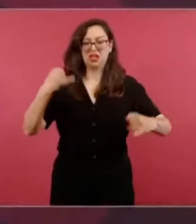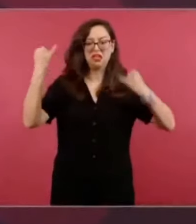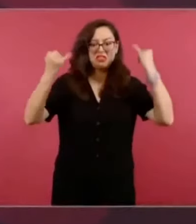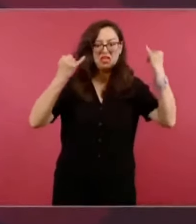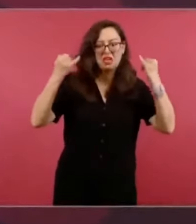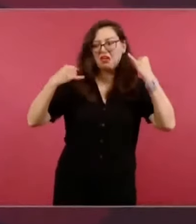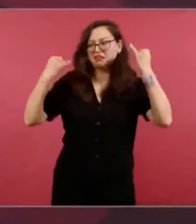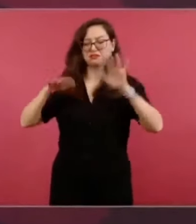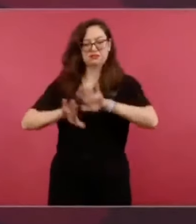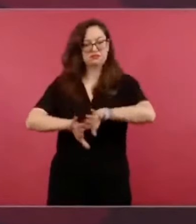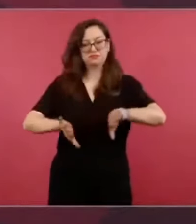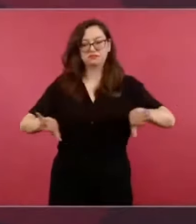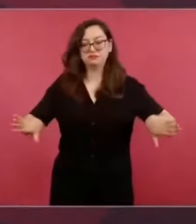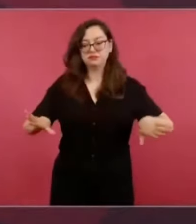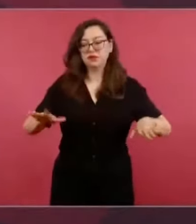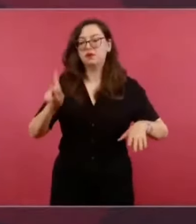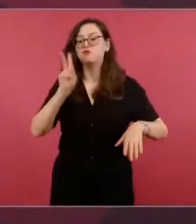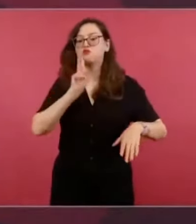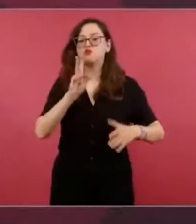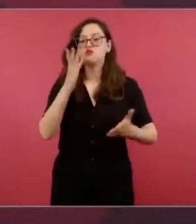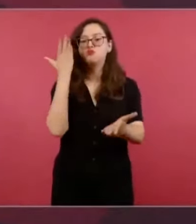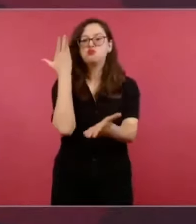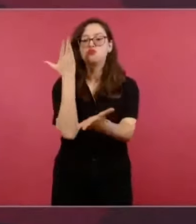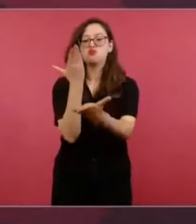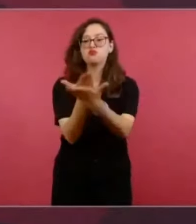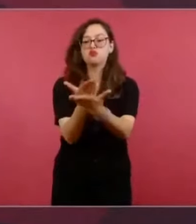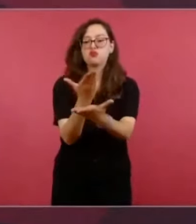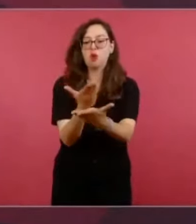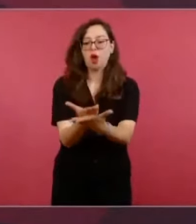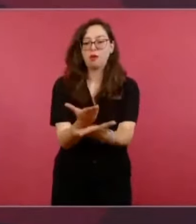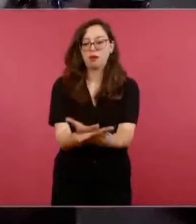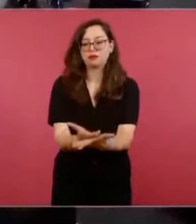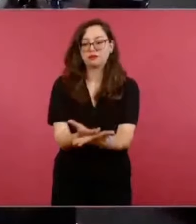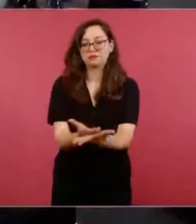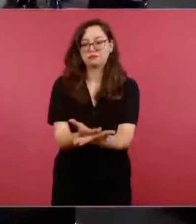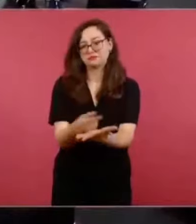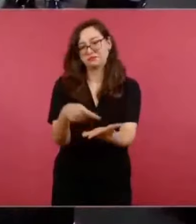documentos que están exhibidos y que pueden ser consultados por todos.